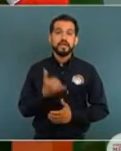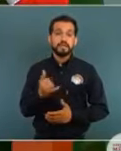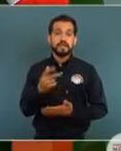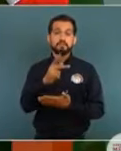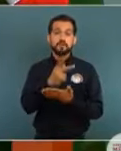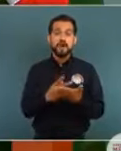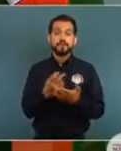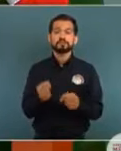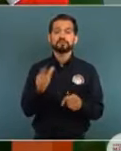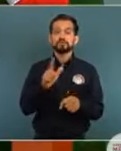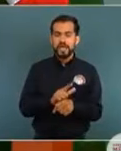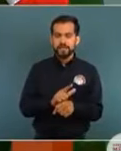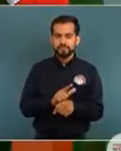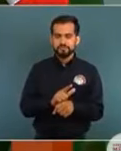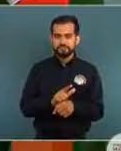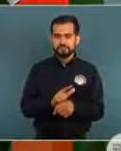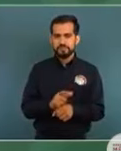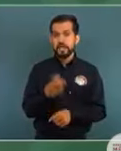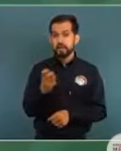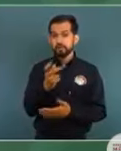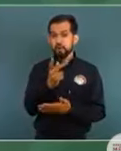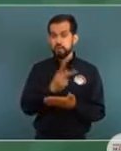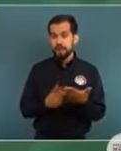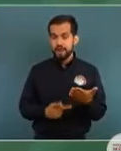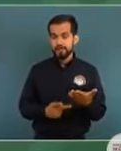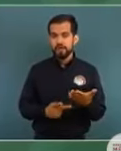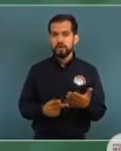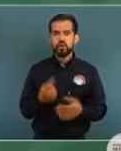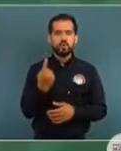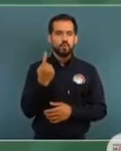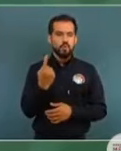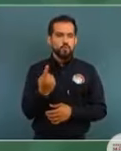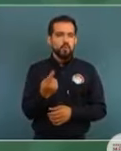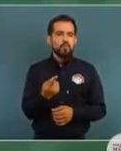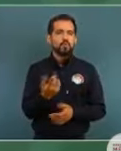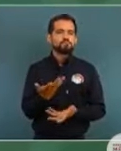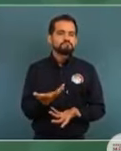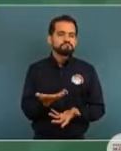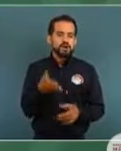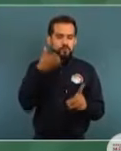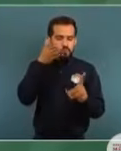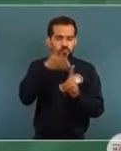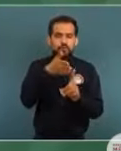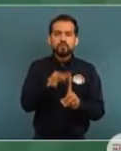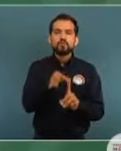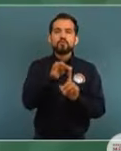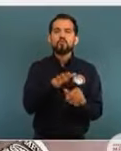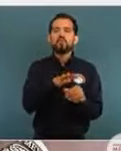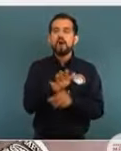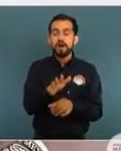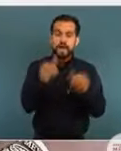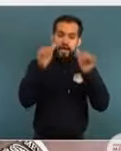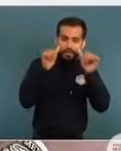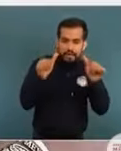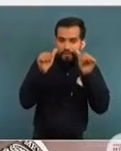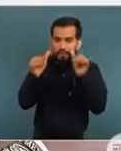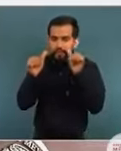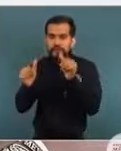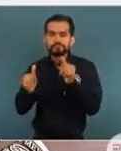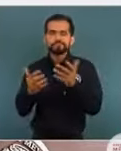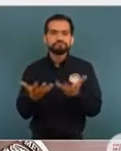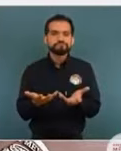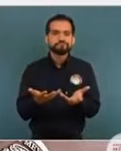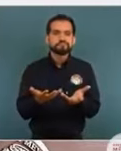cuanto a programas sociales, que estos programas sociales, uno de sus objetivos también es atender las